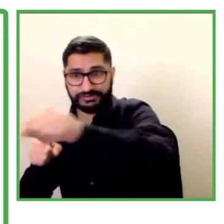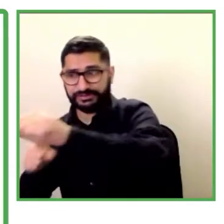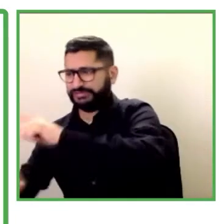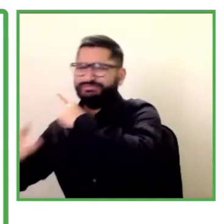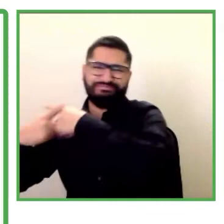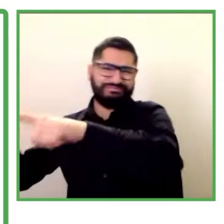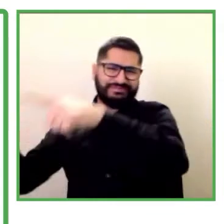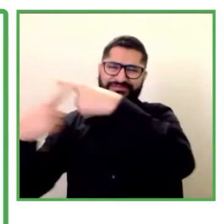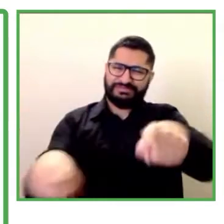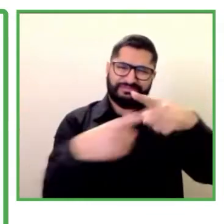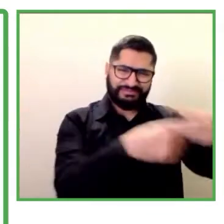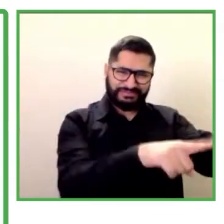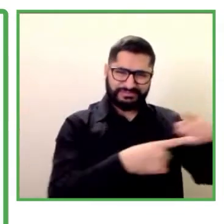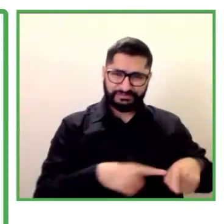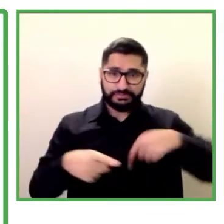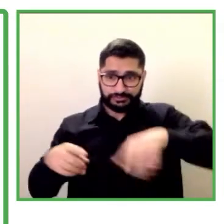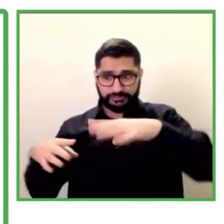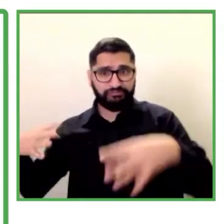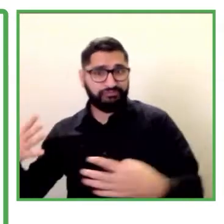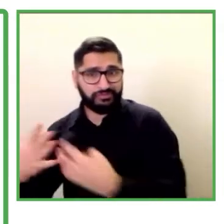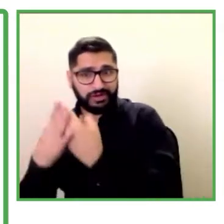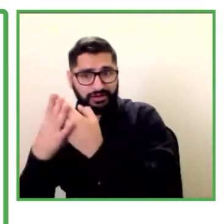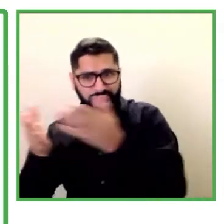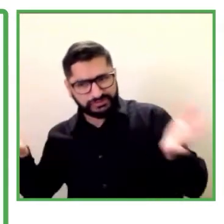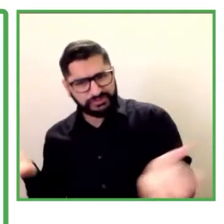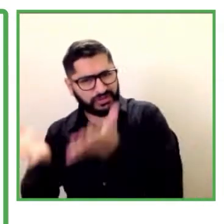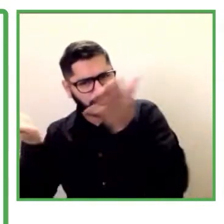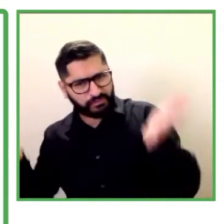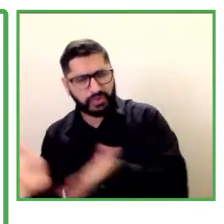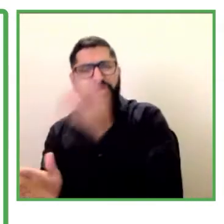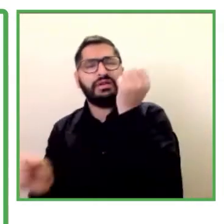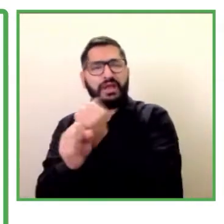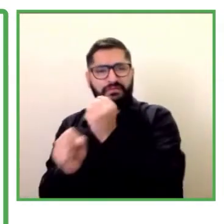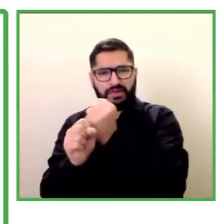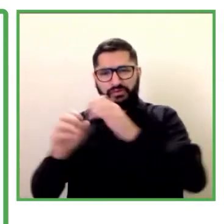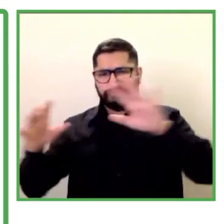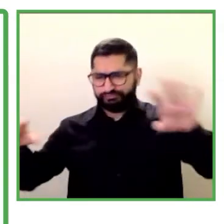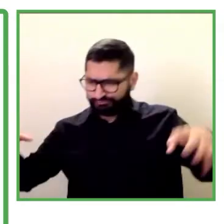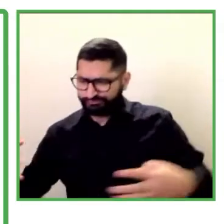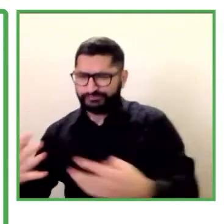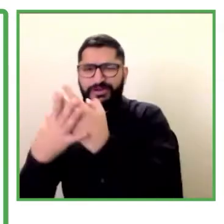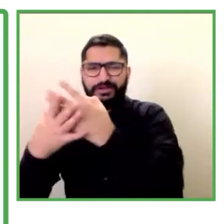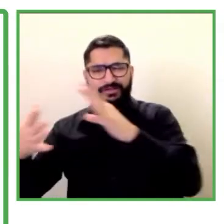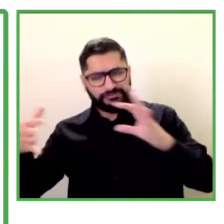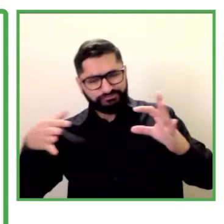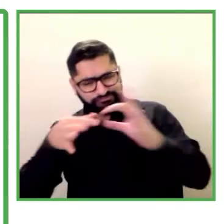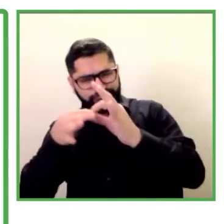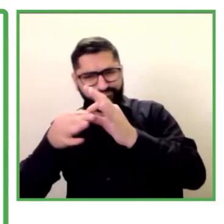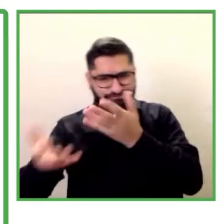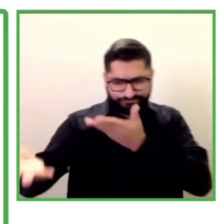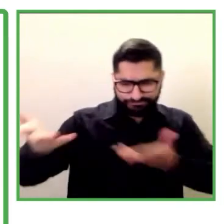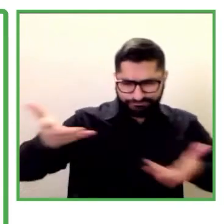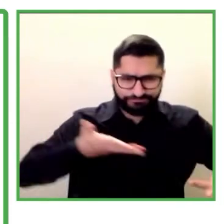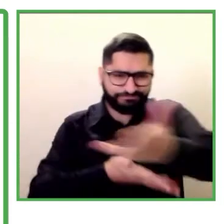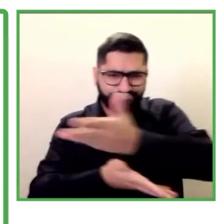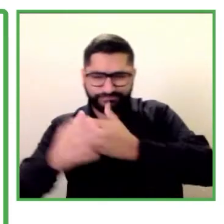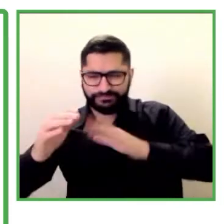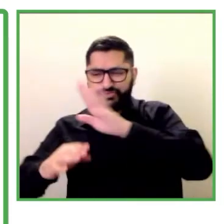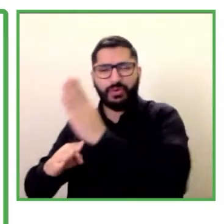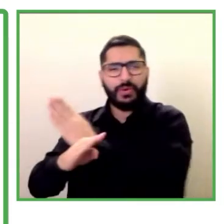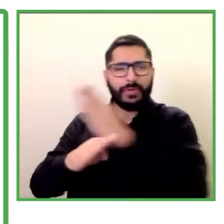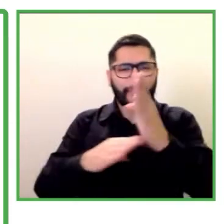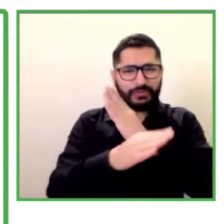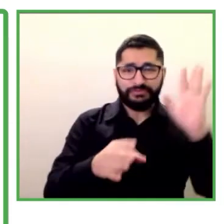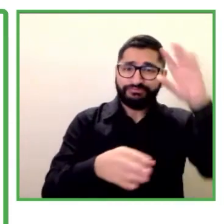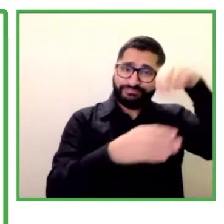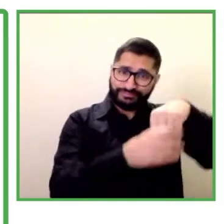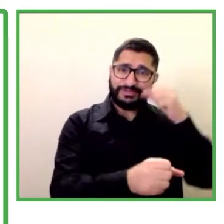es que incentivamos este trabajo en red donde las empresas y en particular por supuesto las personas que trabajan en las empresas ponen en común sus necesidades y